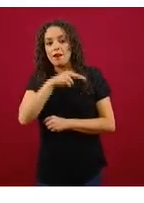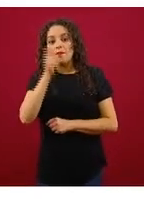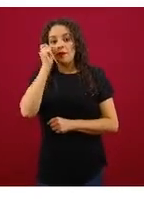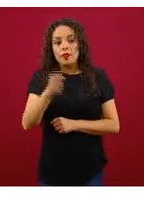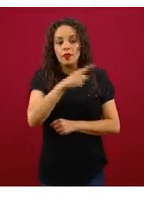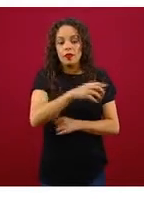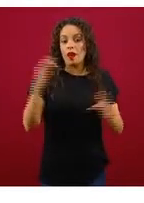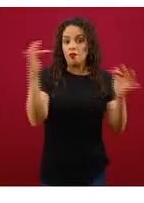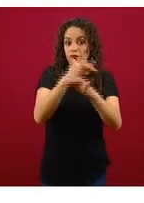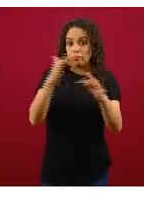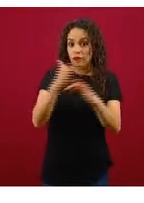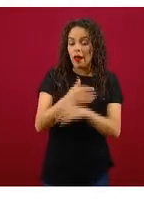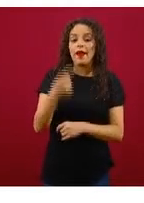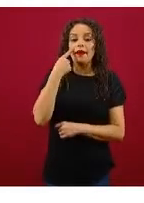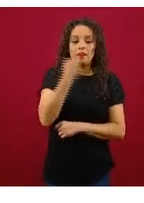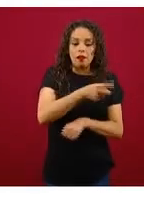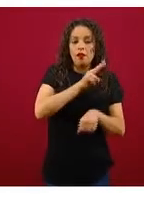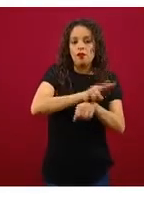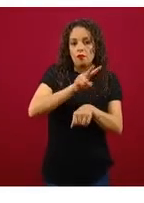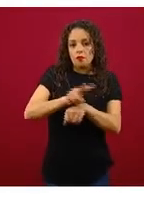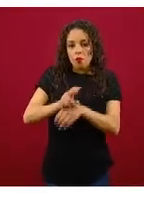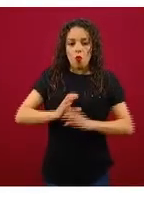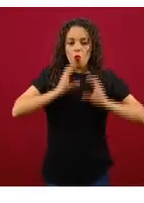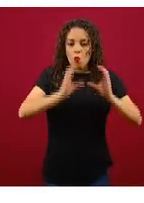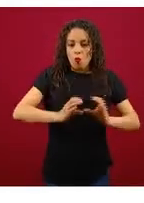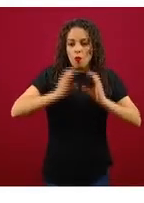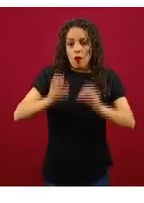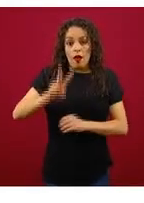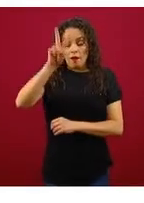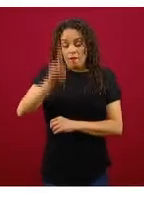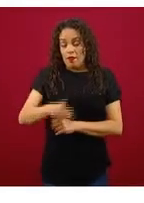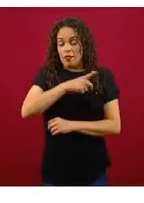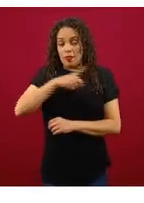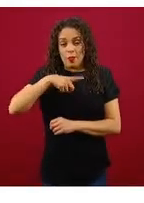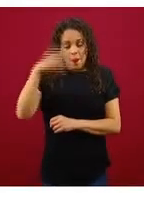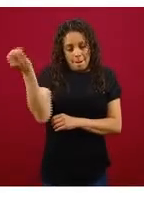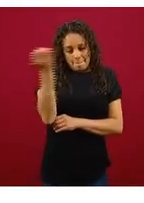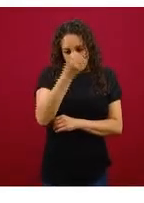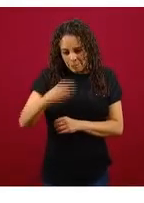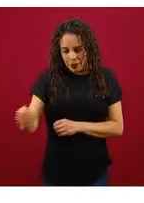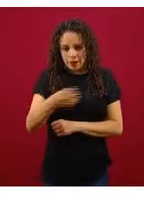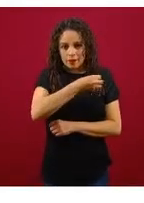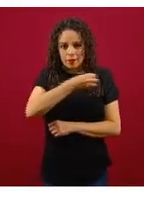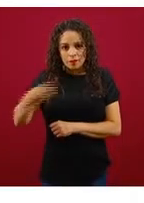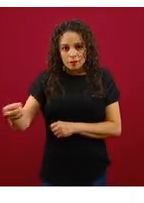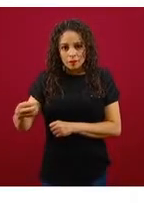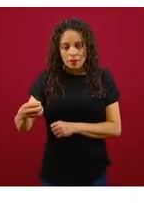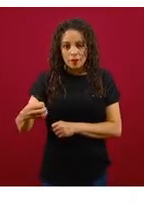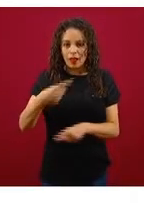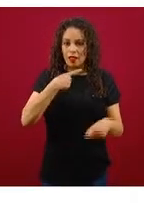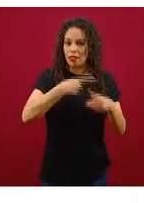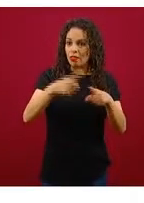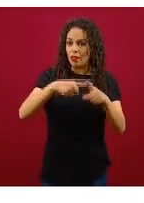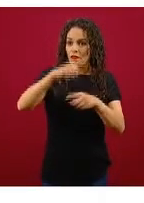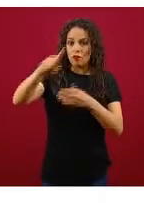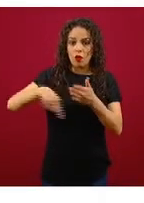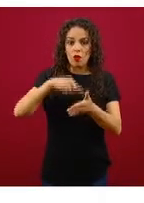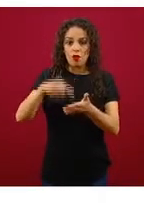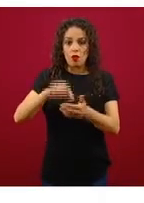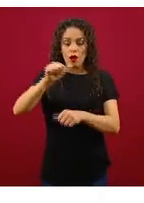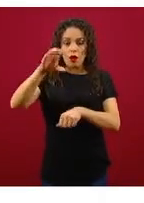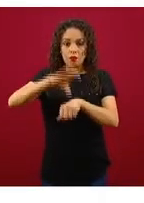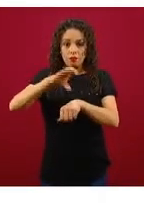seguimiento. Aquí también es obligatorio, y esto es importante, obligatorio el uso en todas las unidades de salud del